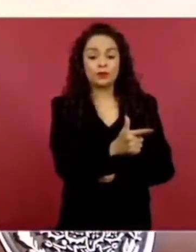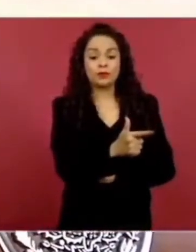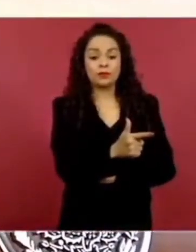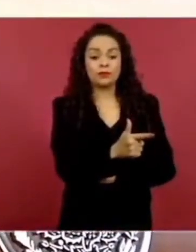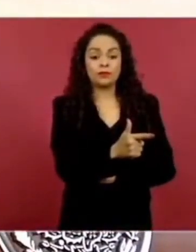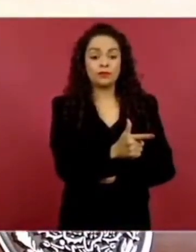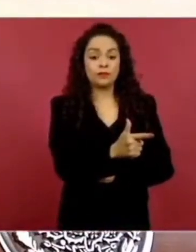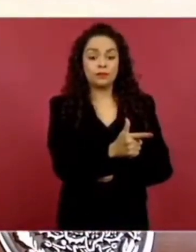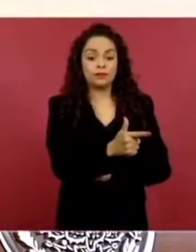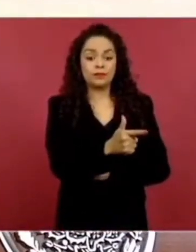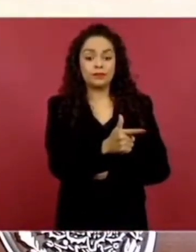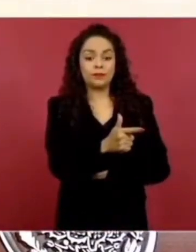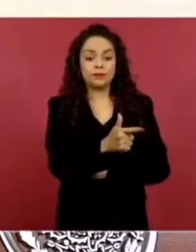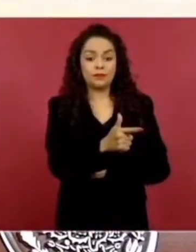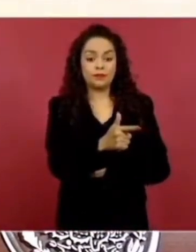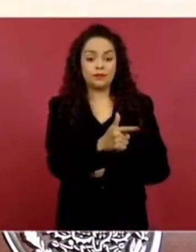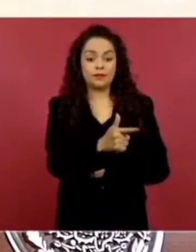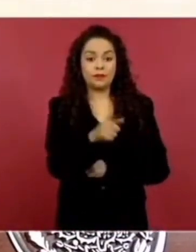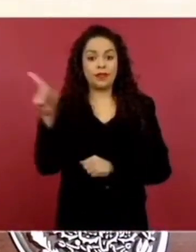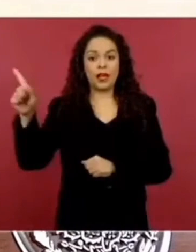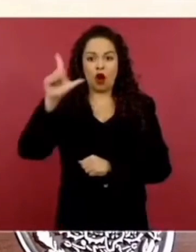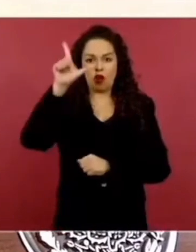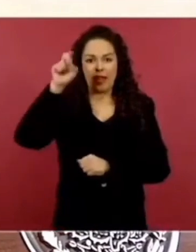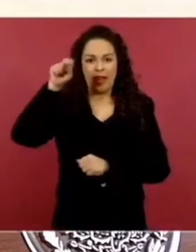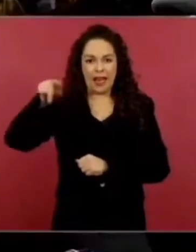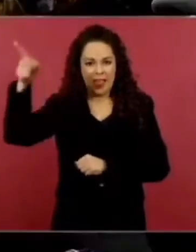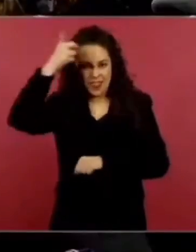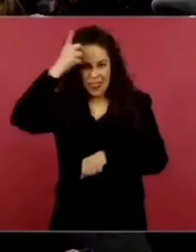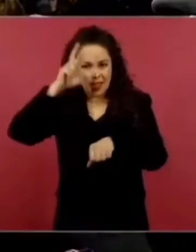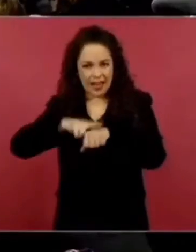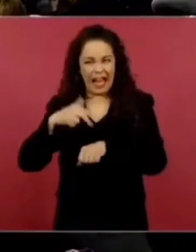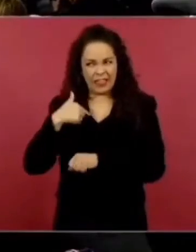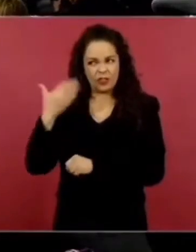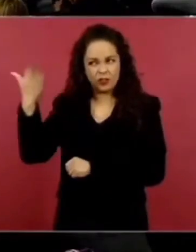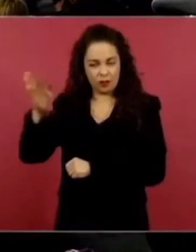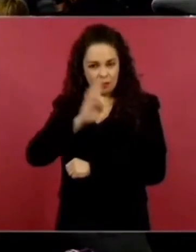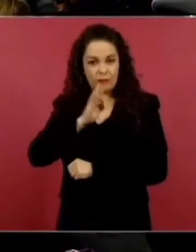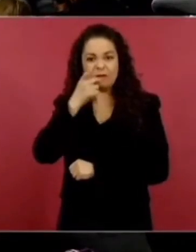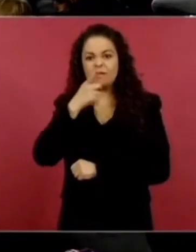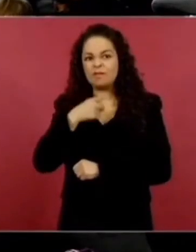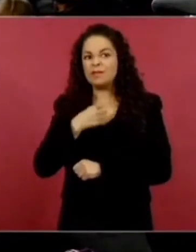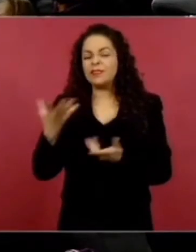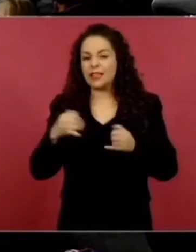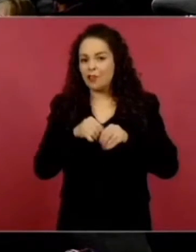de la lotería de que nos informe. A ver si tenemos el informe, ¿no?